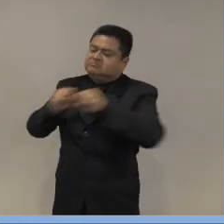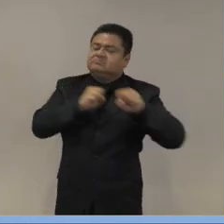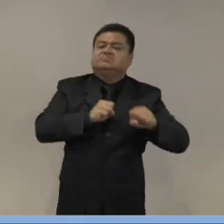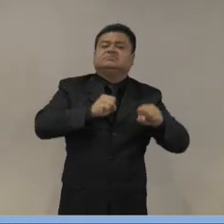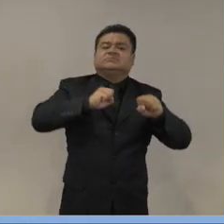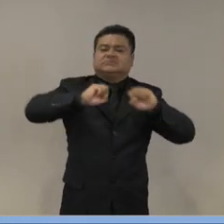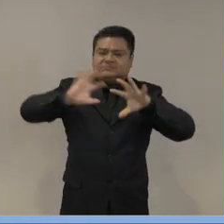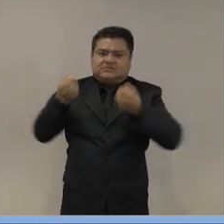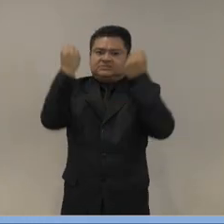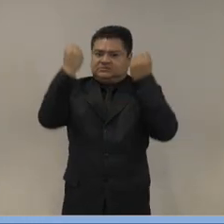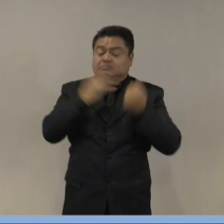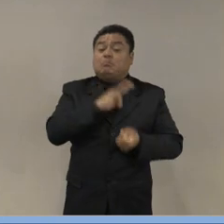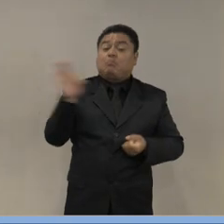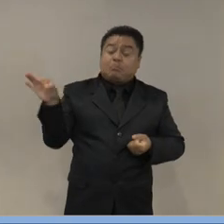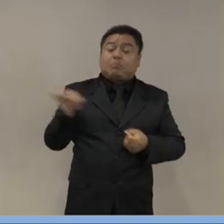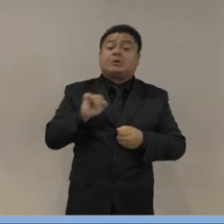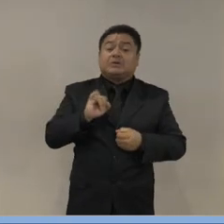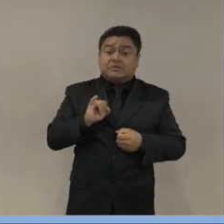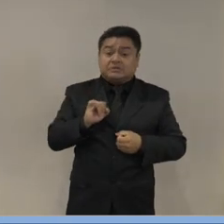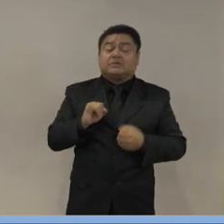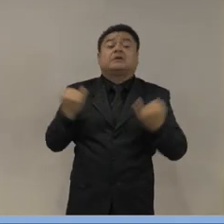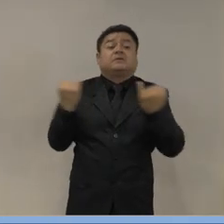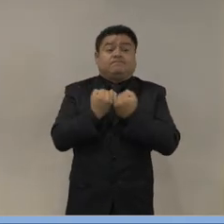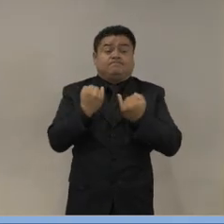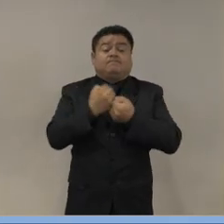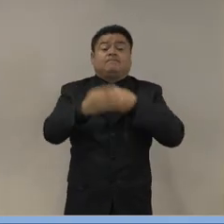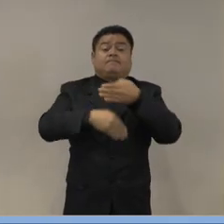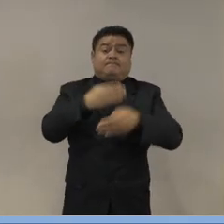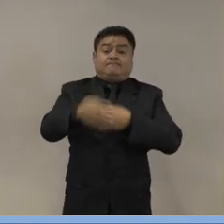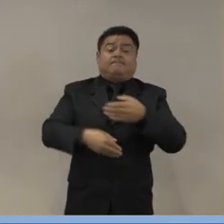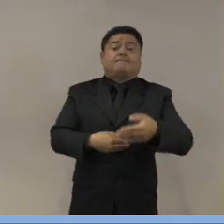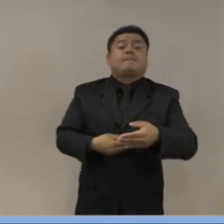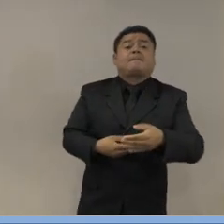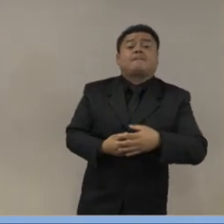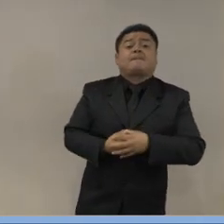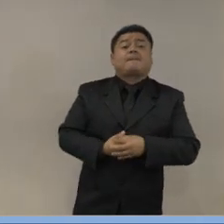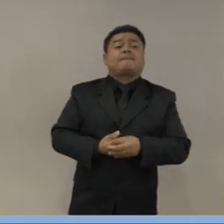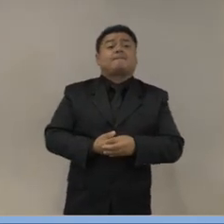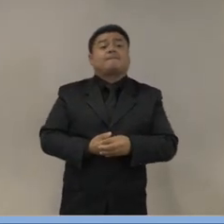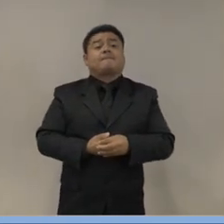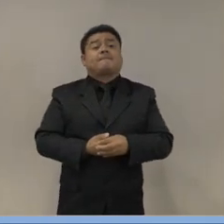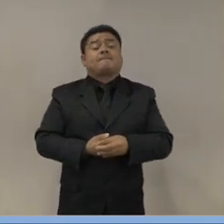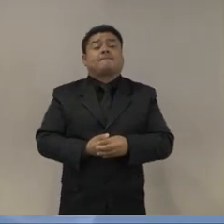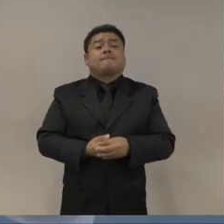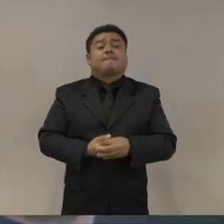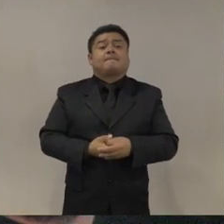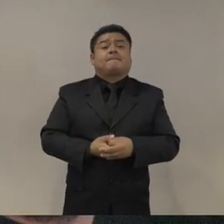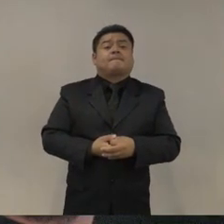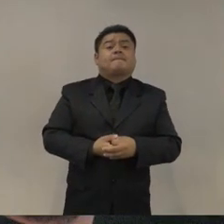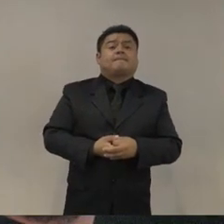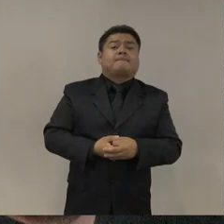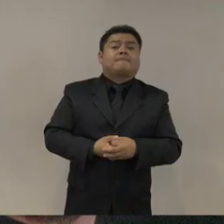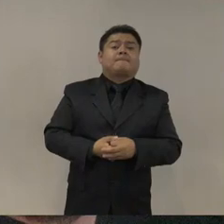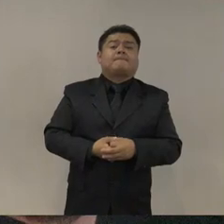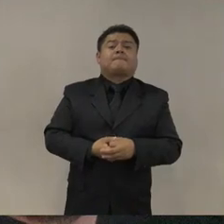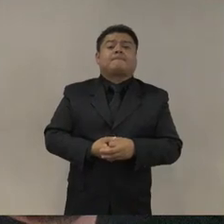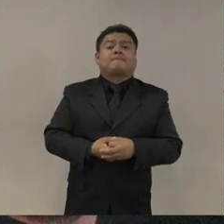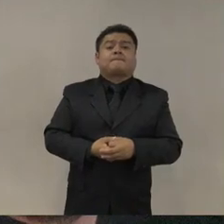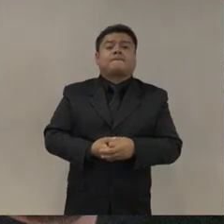Fuerzas Armadas en tareas de seguridad y lo que ha traído en términos de violaciones.